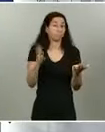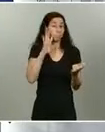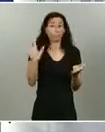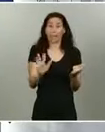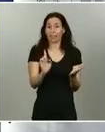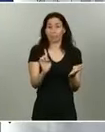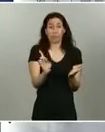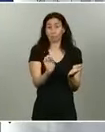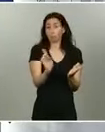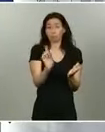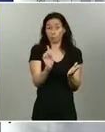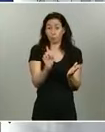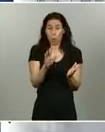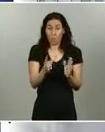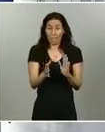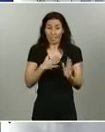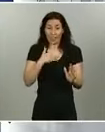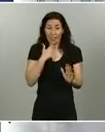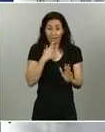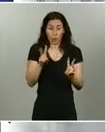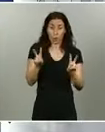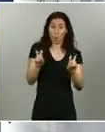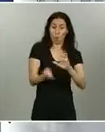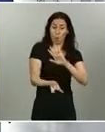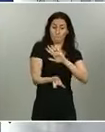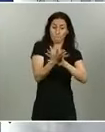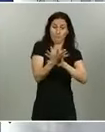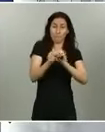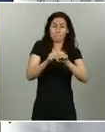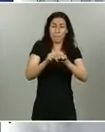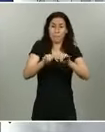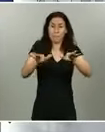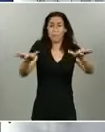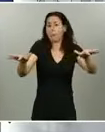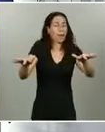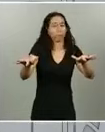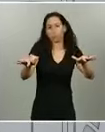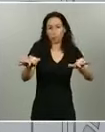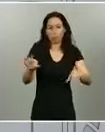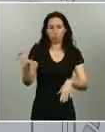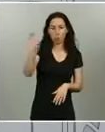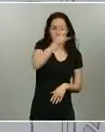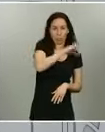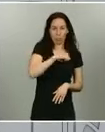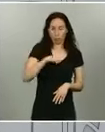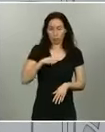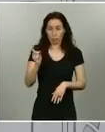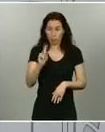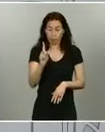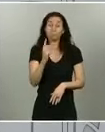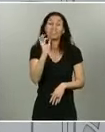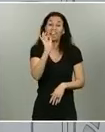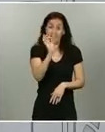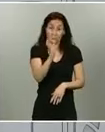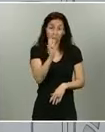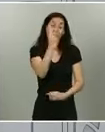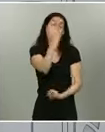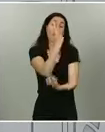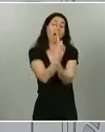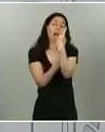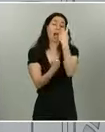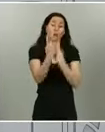posible rebrote ni a nivel de comunidades autónomas. Sí que es cierto que en algunas zonas concretas, en algunas provincias, se han detectado focos